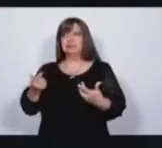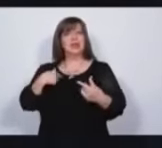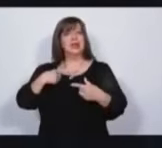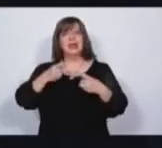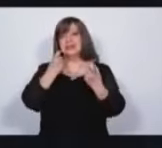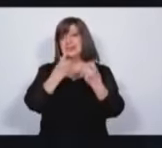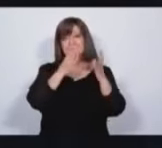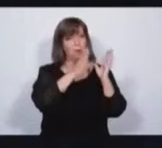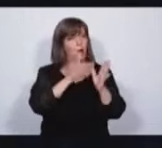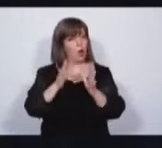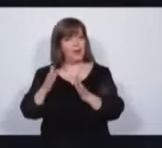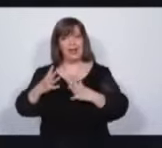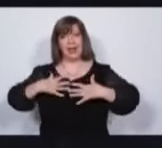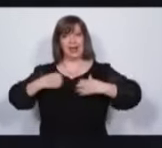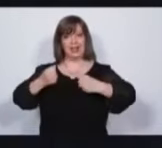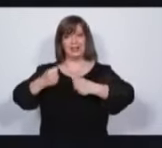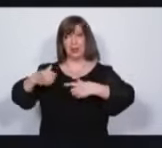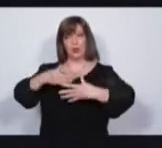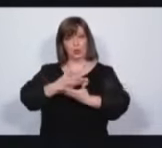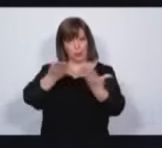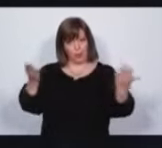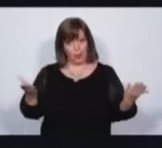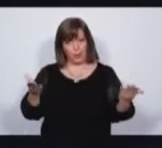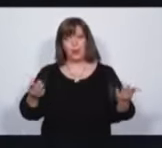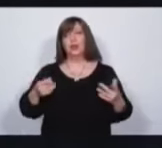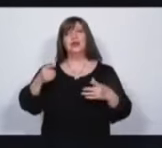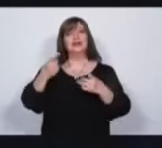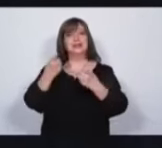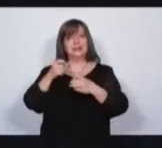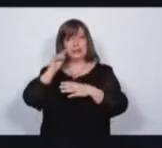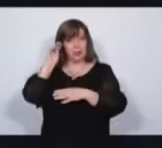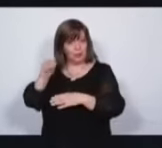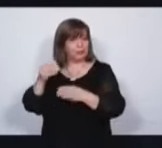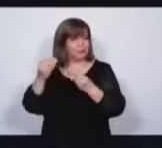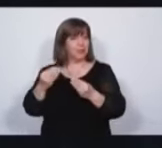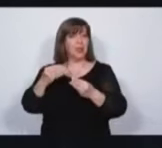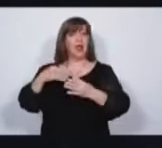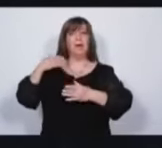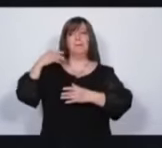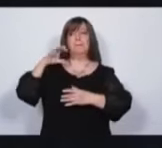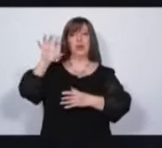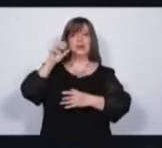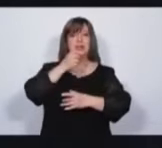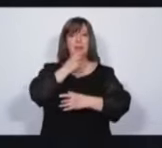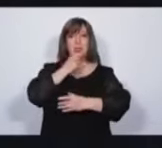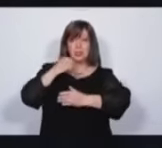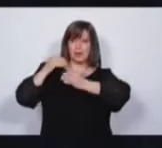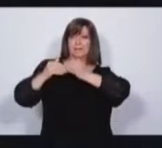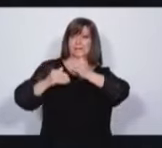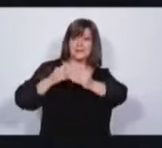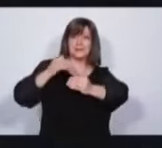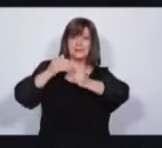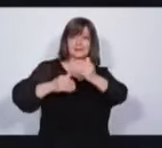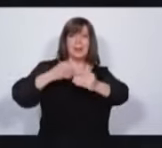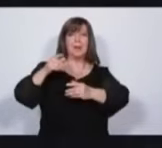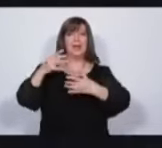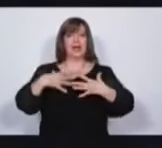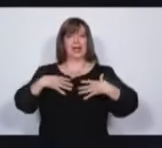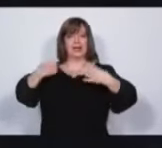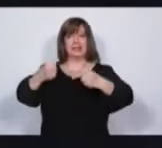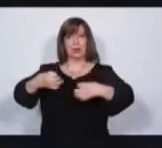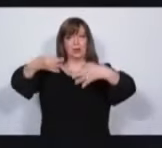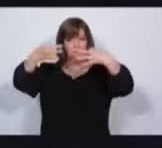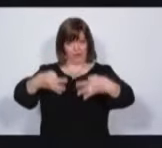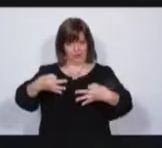ordenar la salud pública. Necesitamos poner en marcha a la provincia para que la salud sea digna y